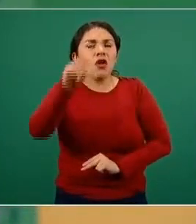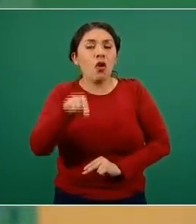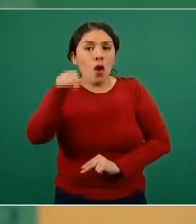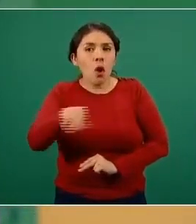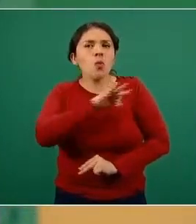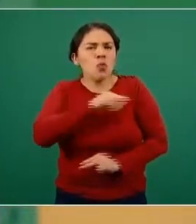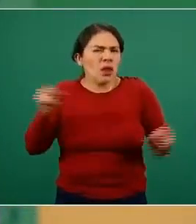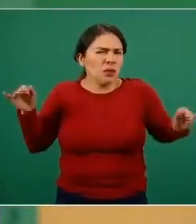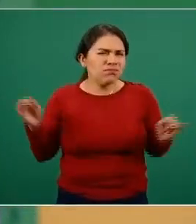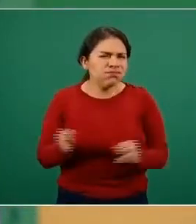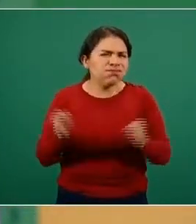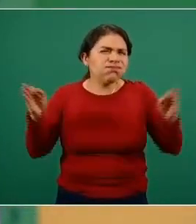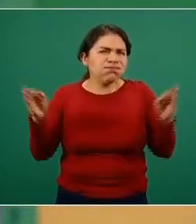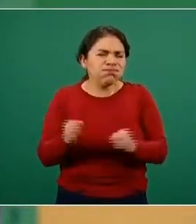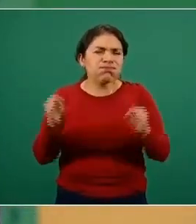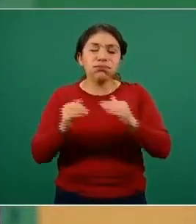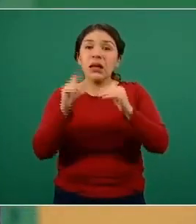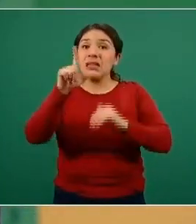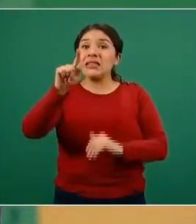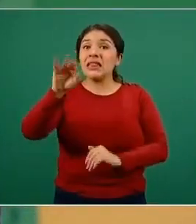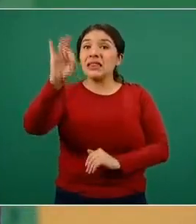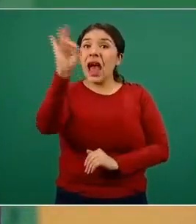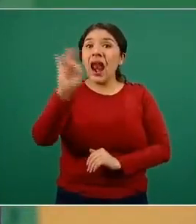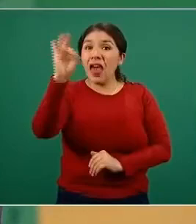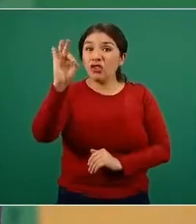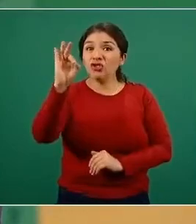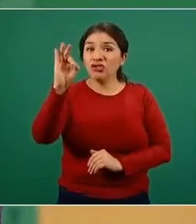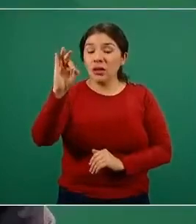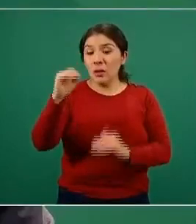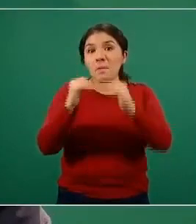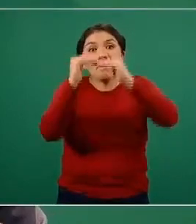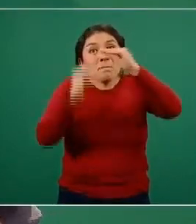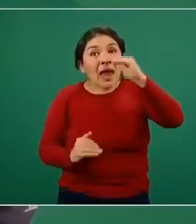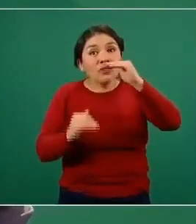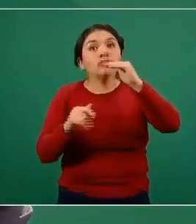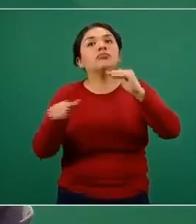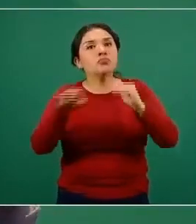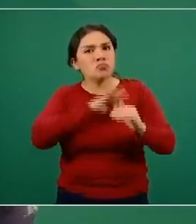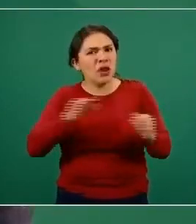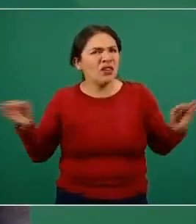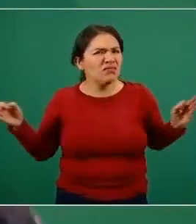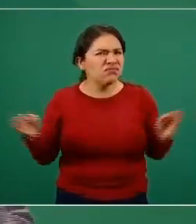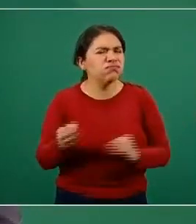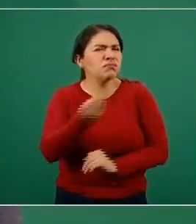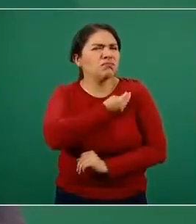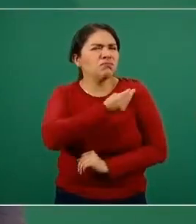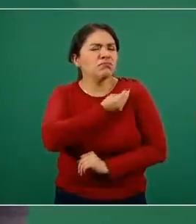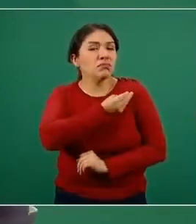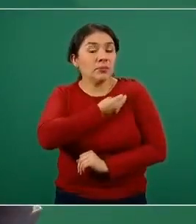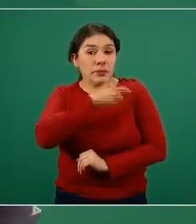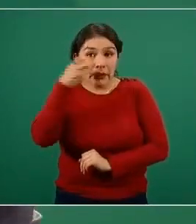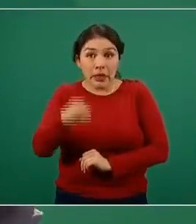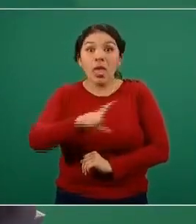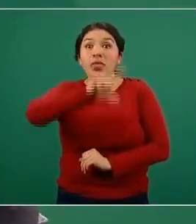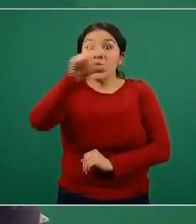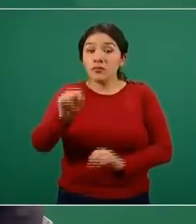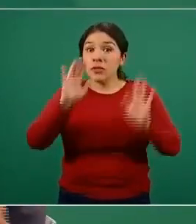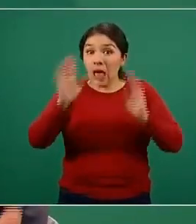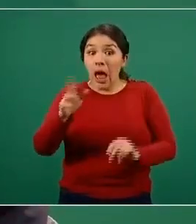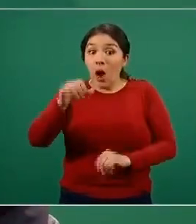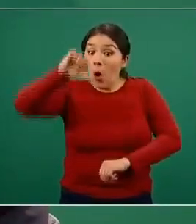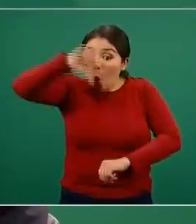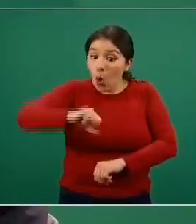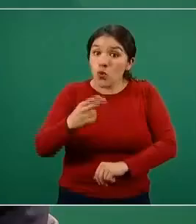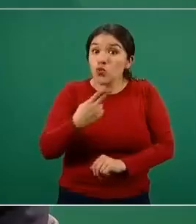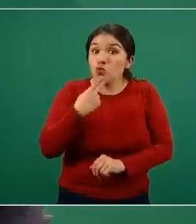ultracongelado a menos 70 grados centígrados y, posteriormente, cuando ya va a ser utilizado, se extrae